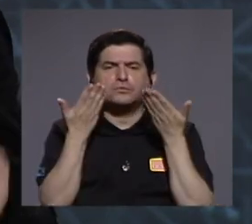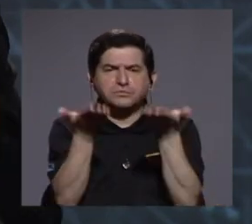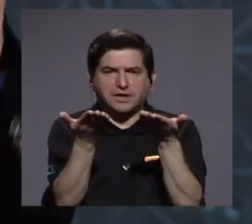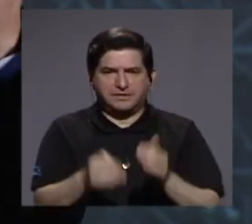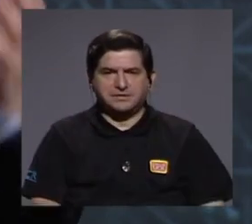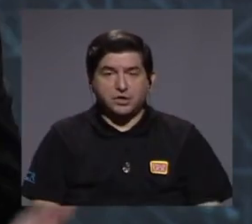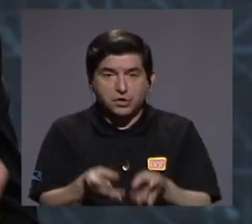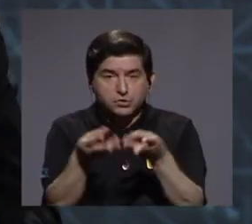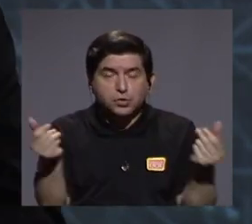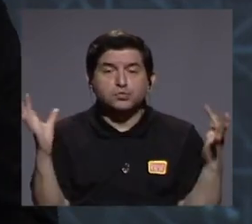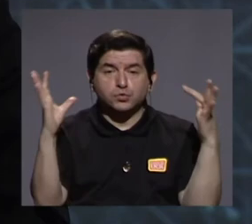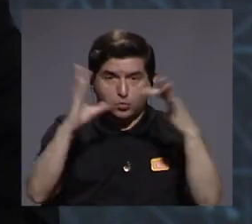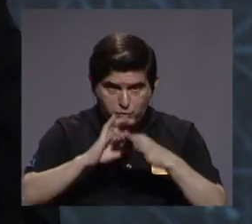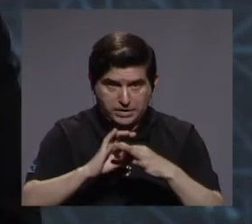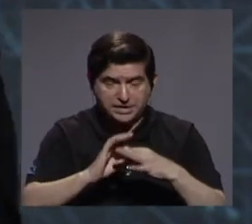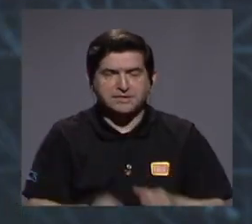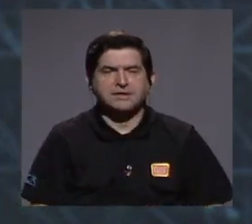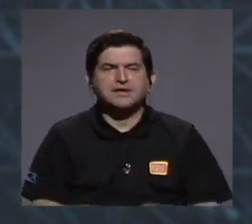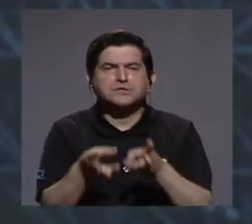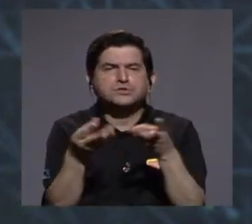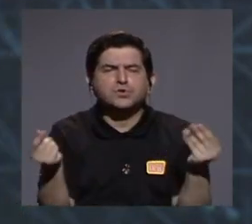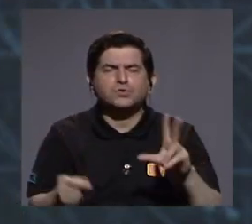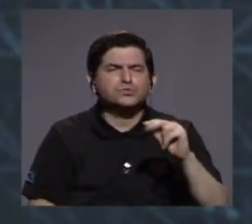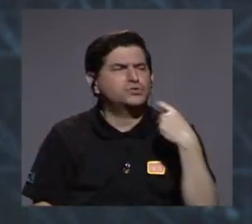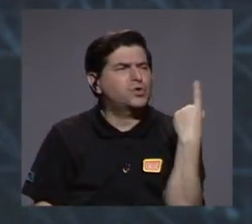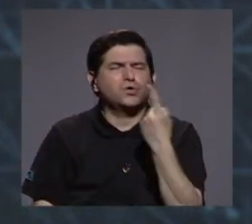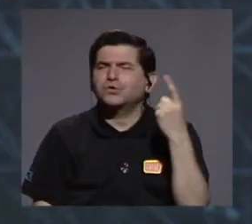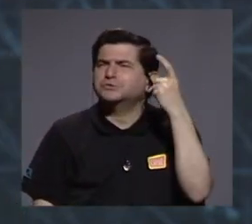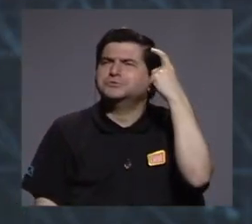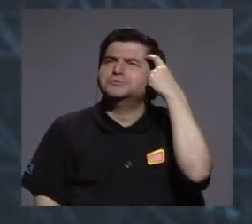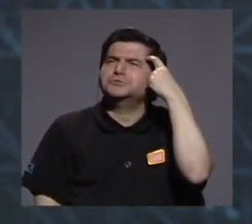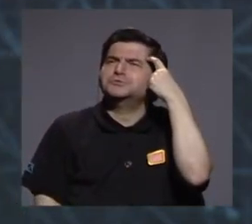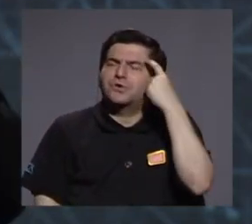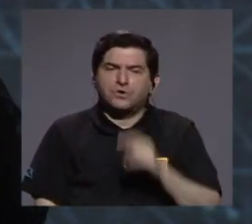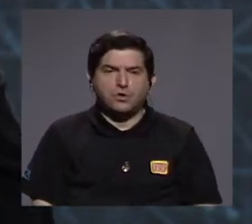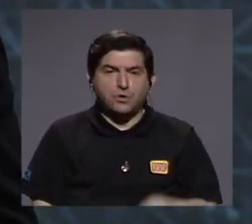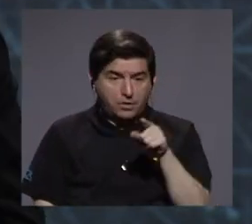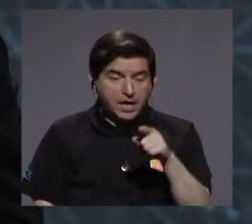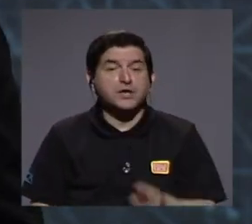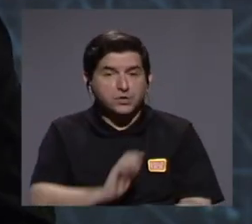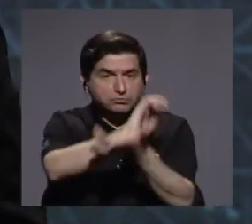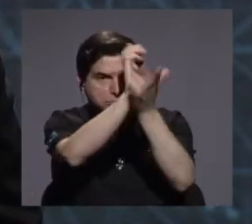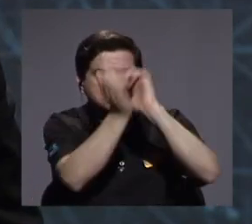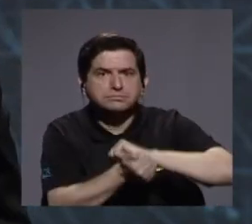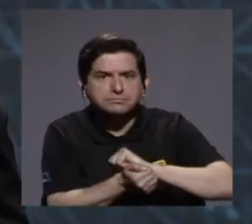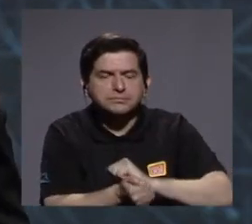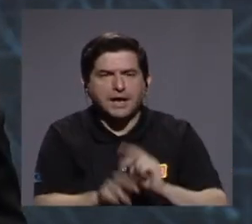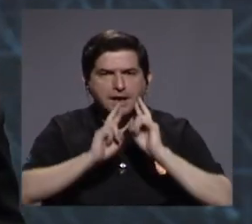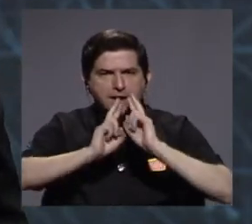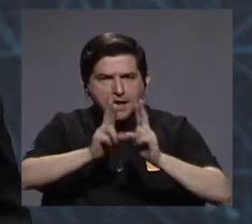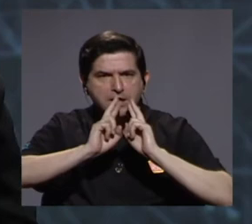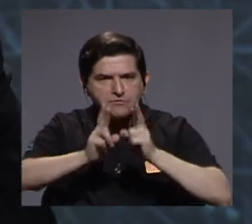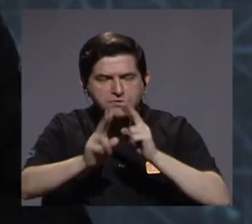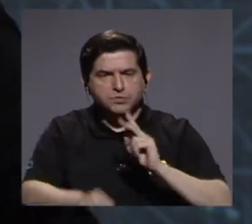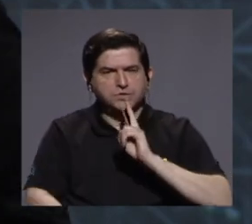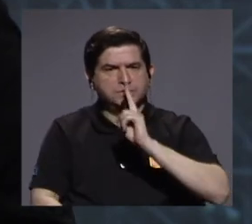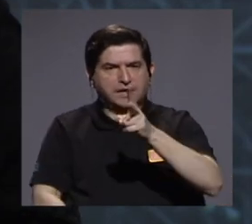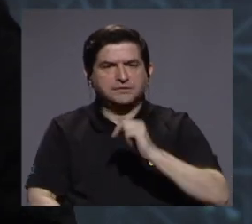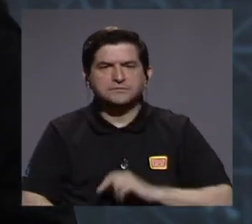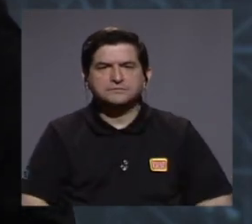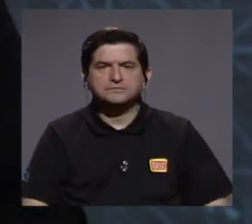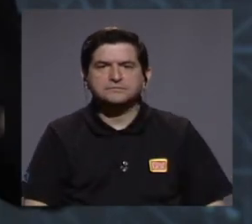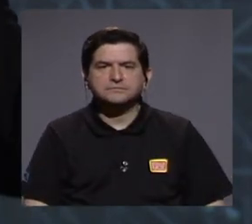soluciones en conjunto, soluciones que no se quedan en pensamientos, sino soluciones que se transforman en resultados reales.